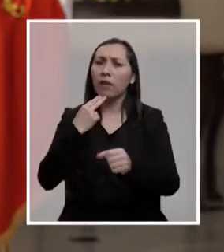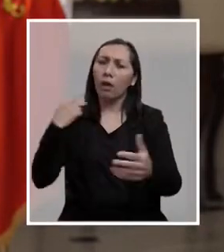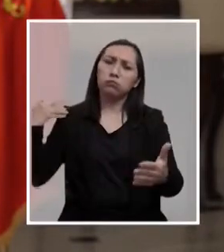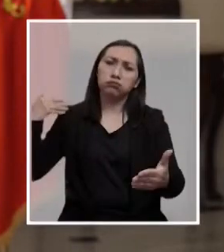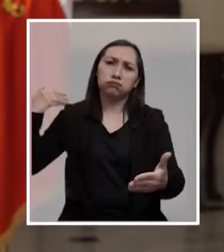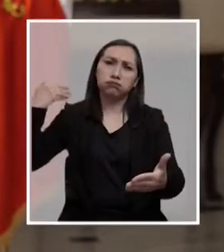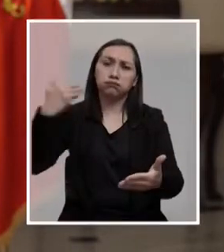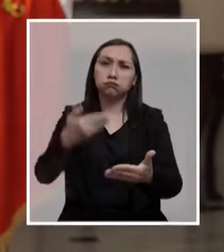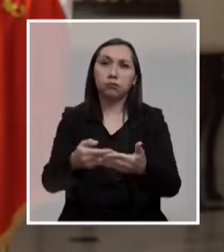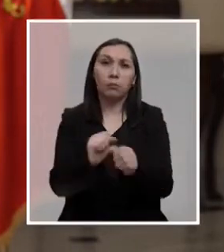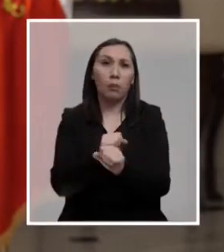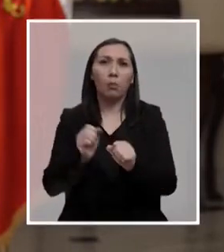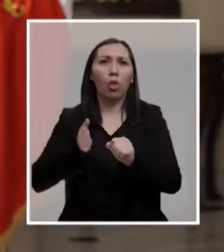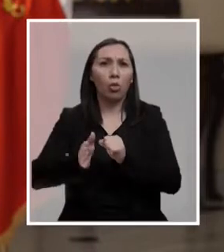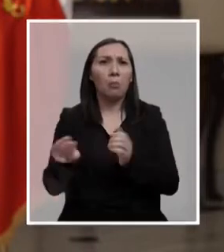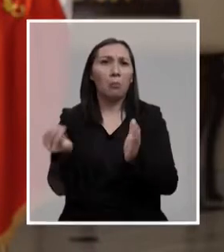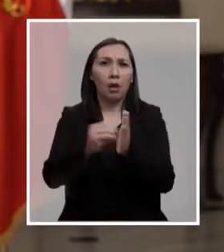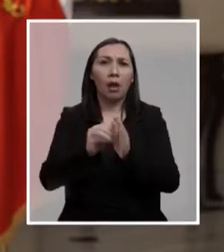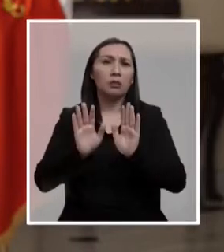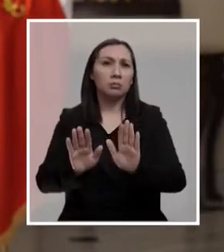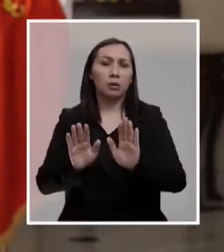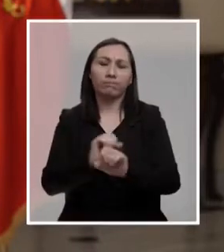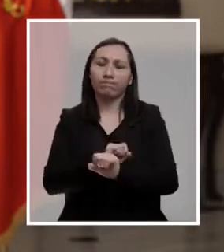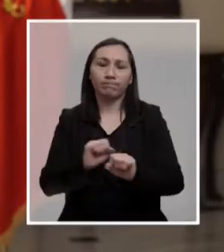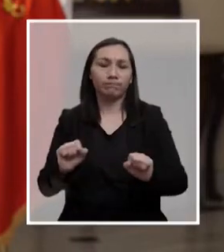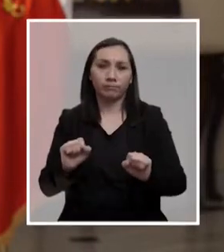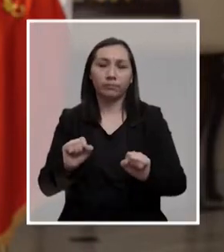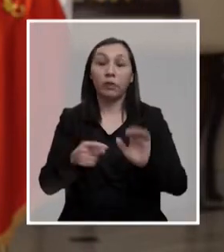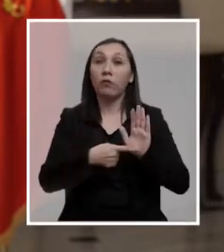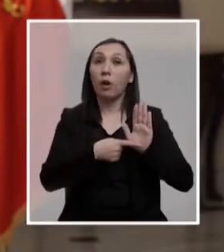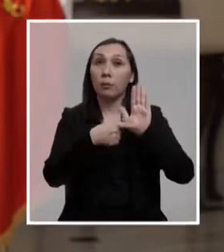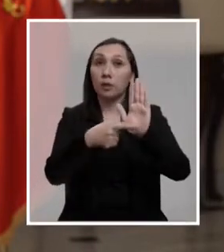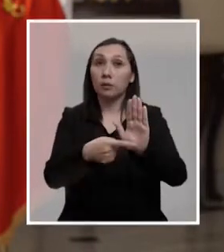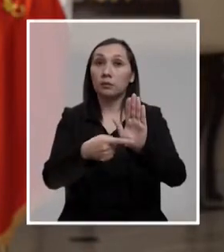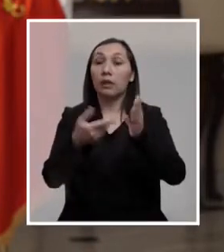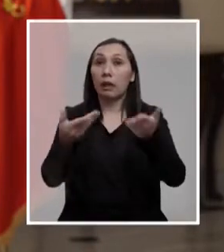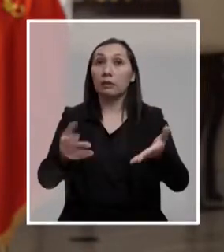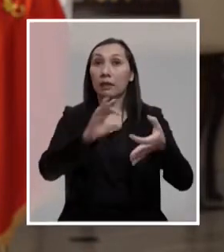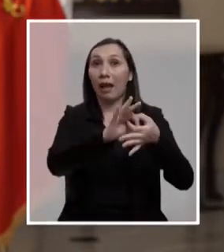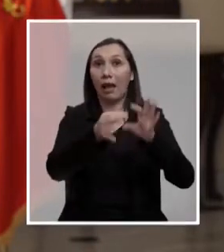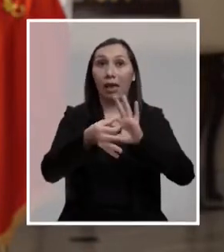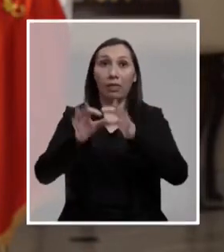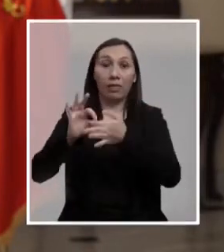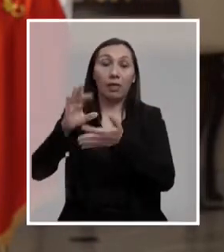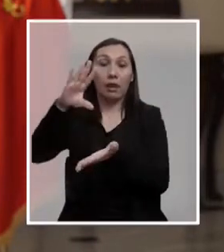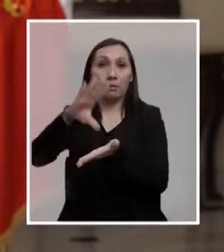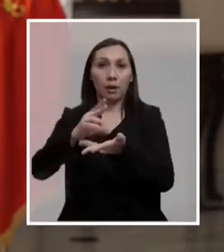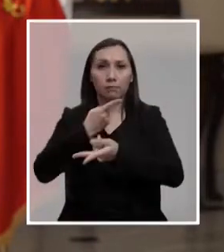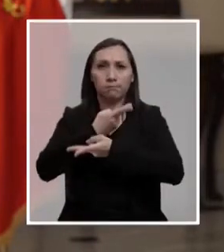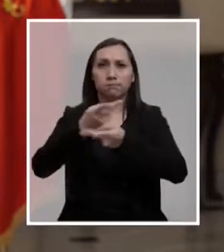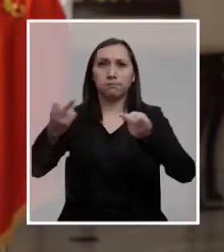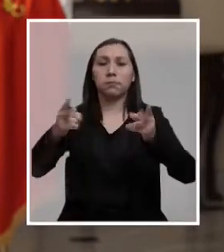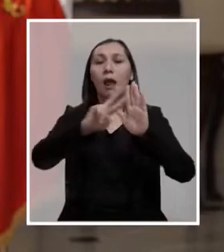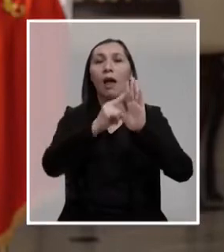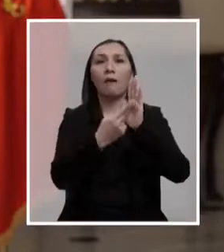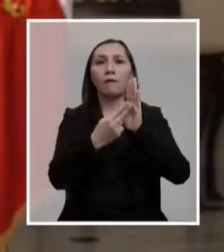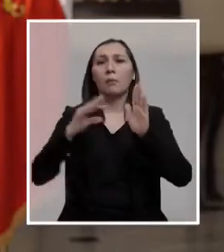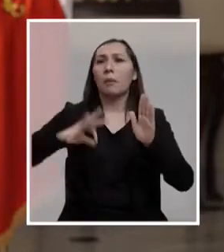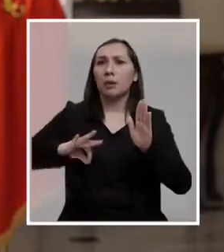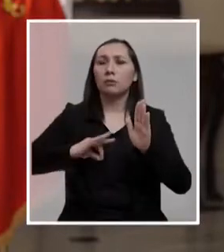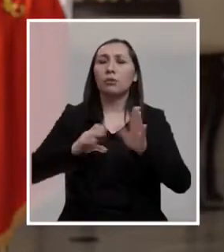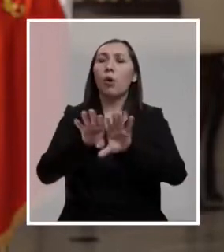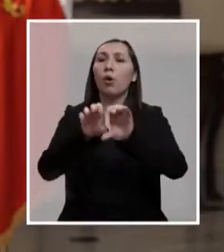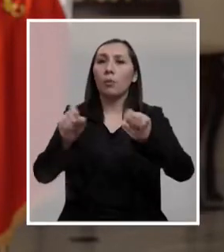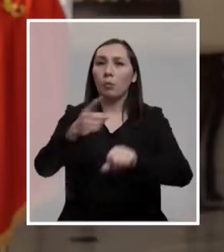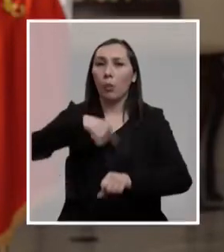vida, no pueden seguir esperando. Quiero presentarles por medio de esta cadena nacional la reforma de pensiones comprometida